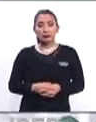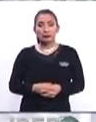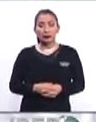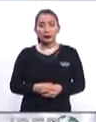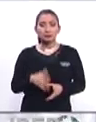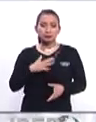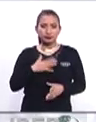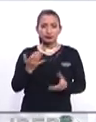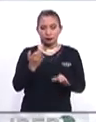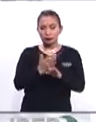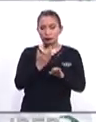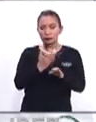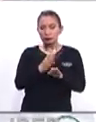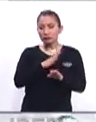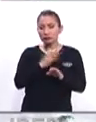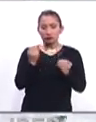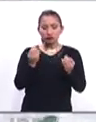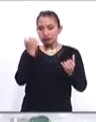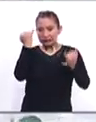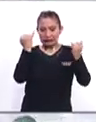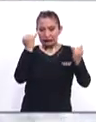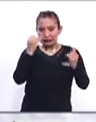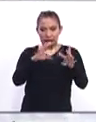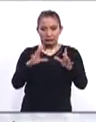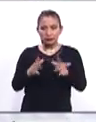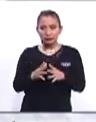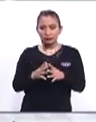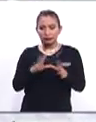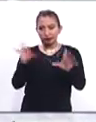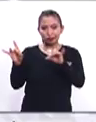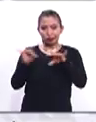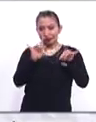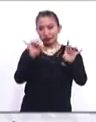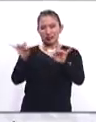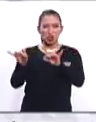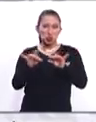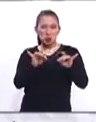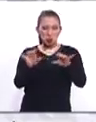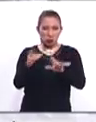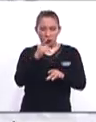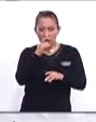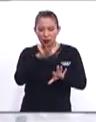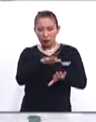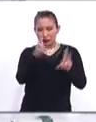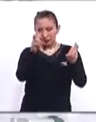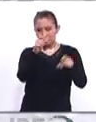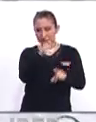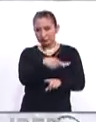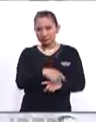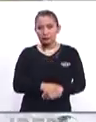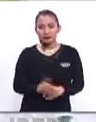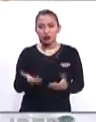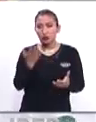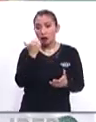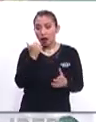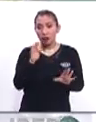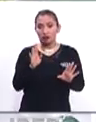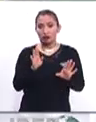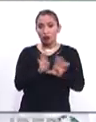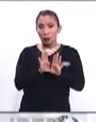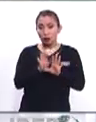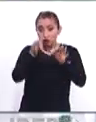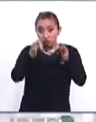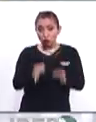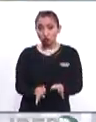Bueno, en el momento hay muchas especulaciones al respecto sobre el tema. No hay como tal